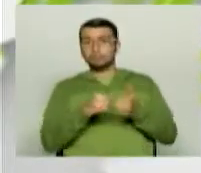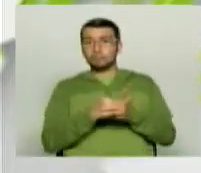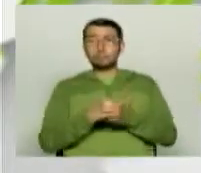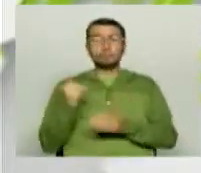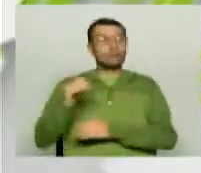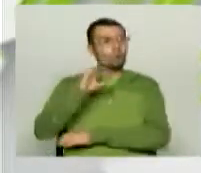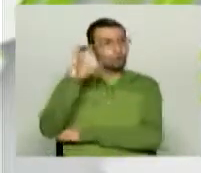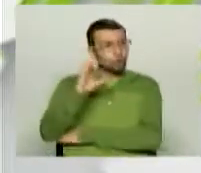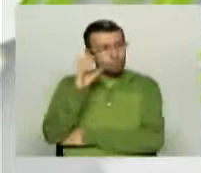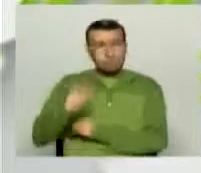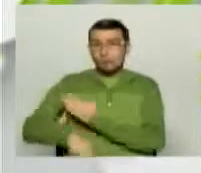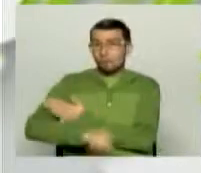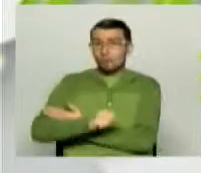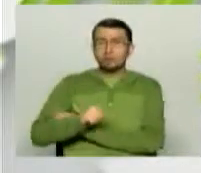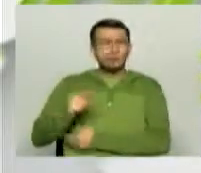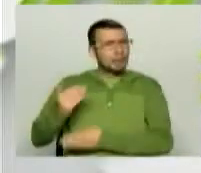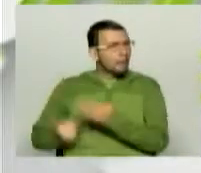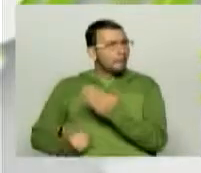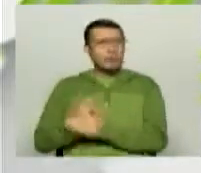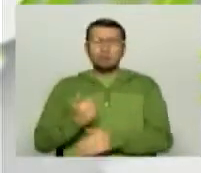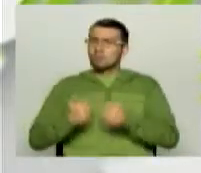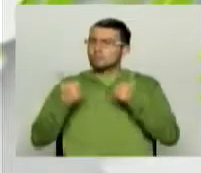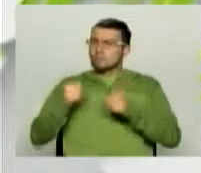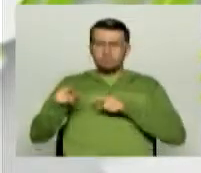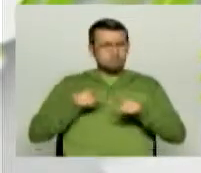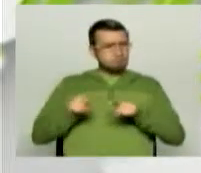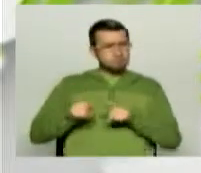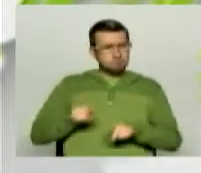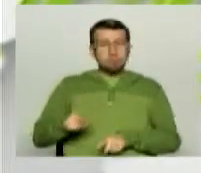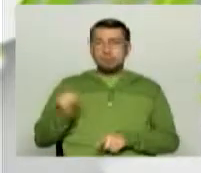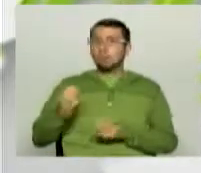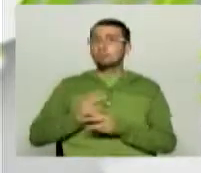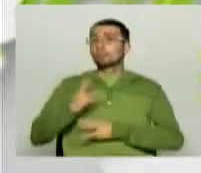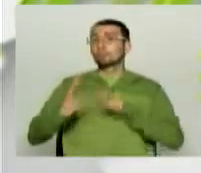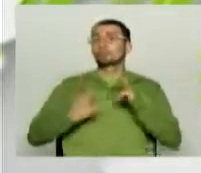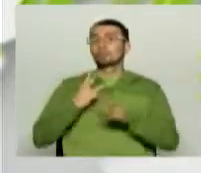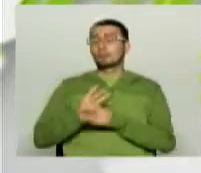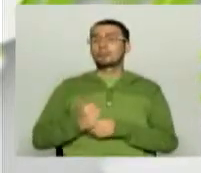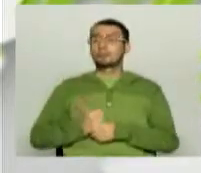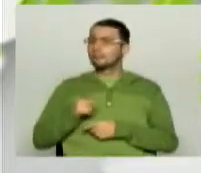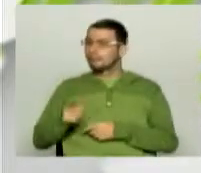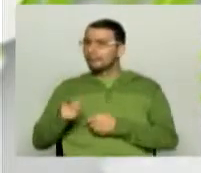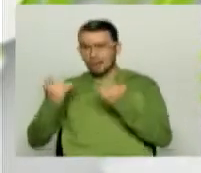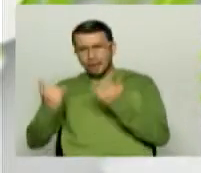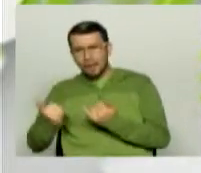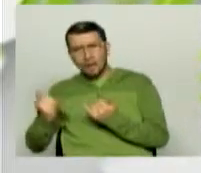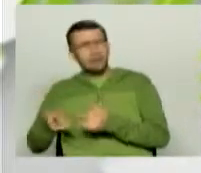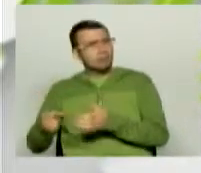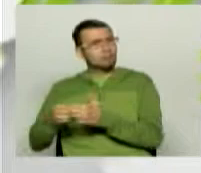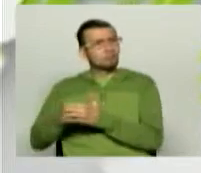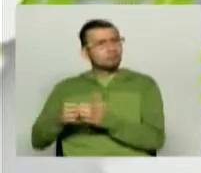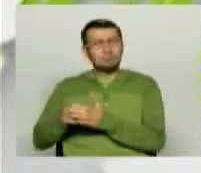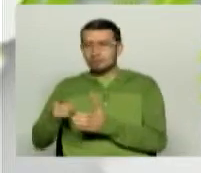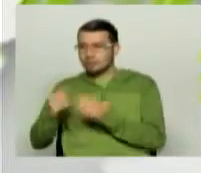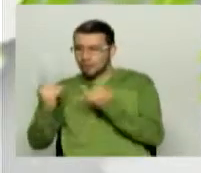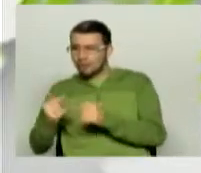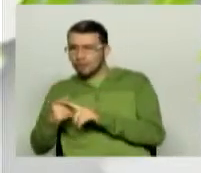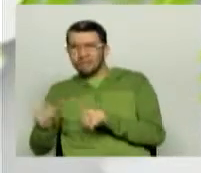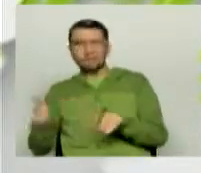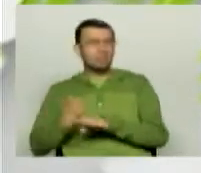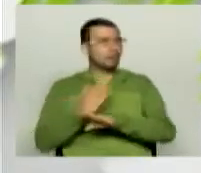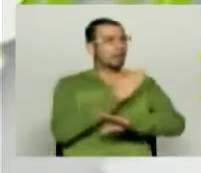de fútbol está en peso con pie derecho este Mundial. ¿Qué tiene esta selección de las anteriores? O sea, ¿cuál es esa insignia que los está